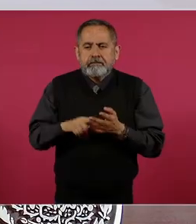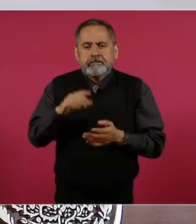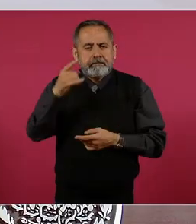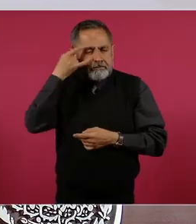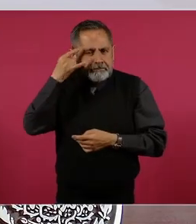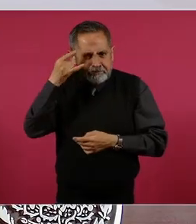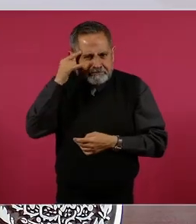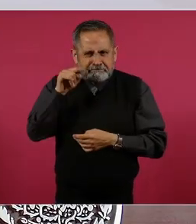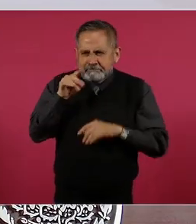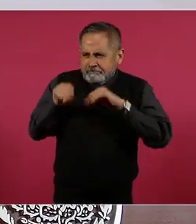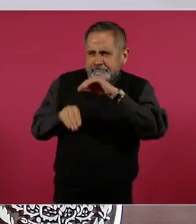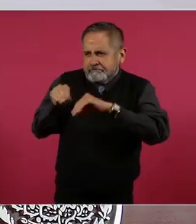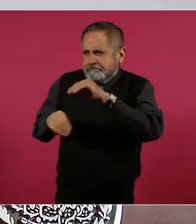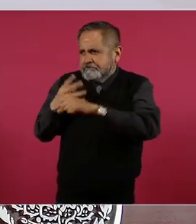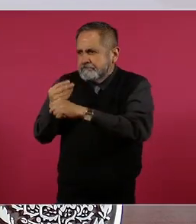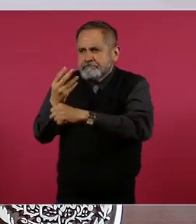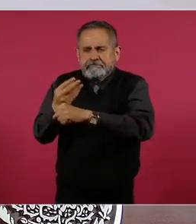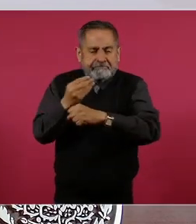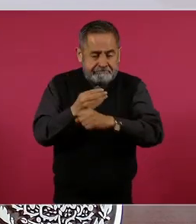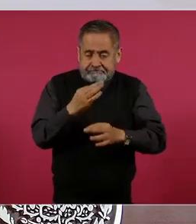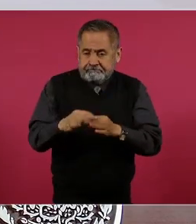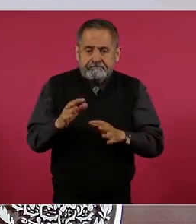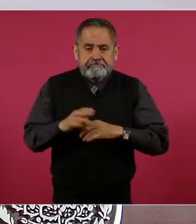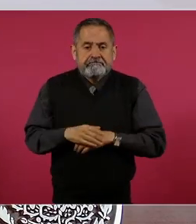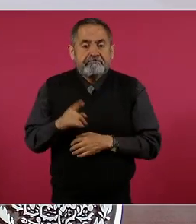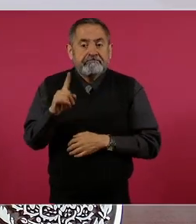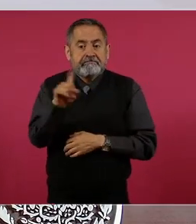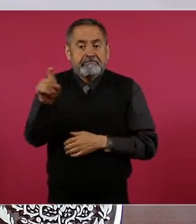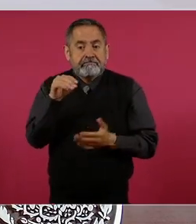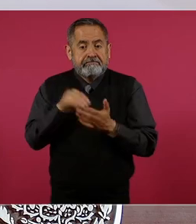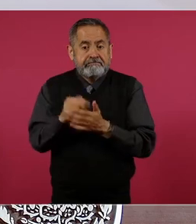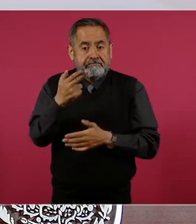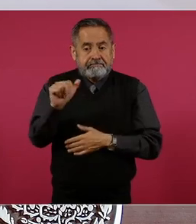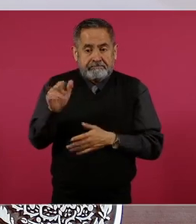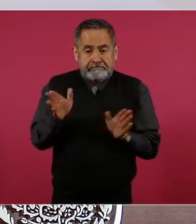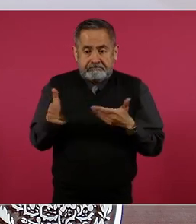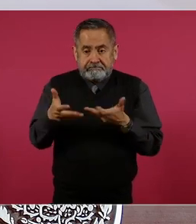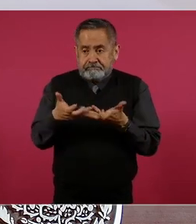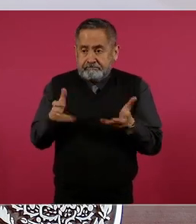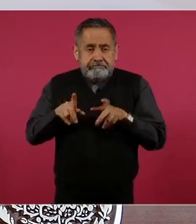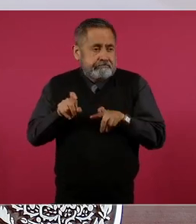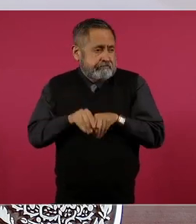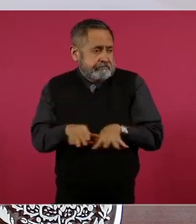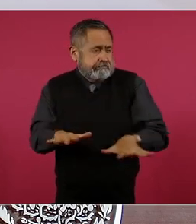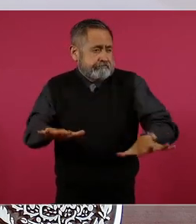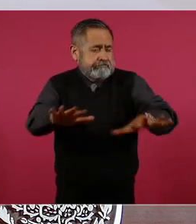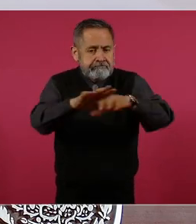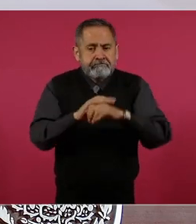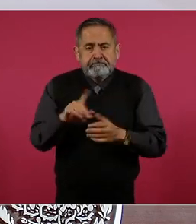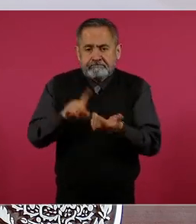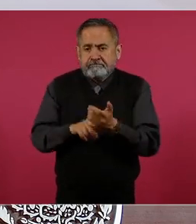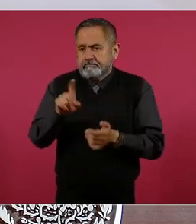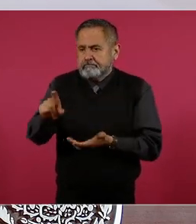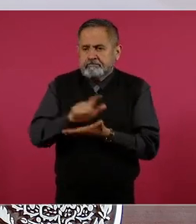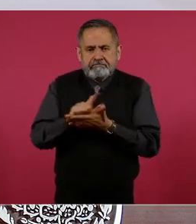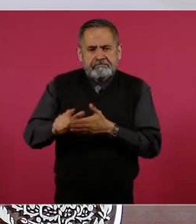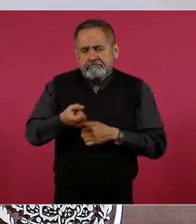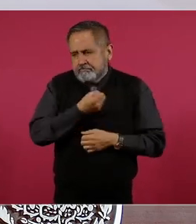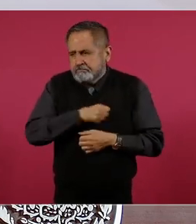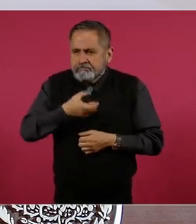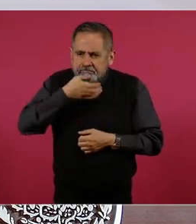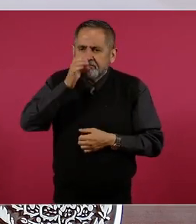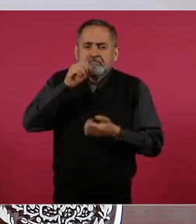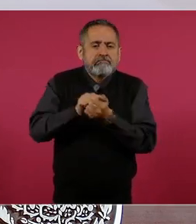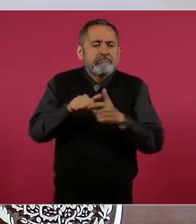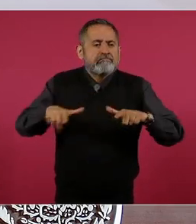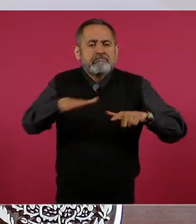Campeche. Se van a terminar más de 100 mil hectáreas de riego, se va a tener agua saludable en la zona de la